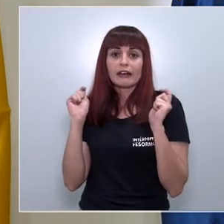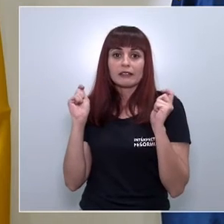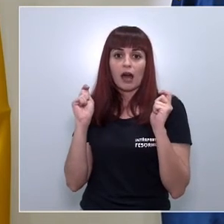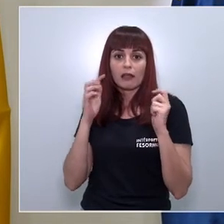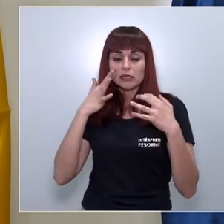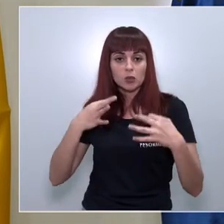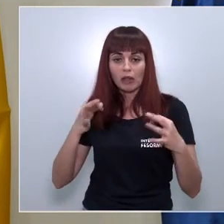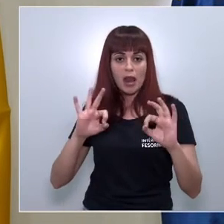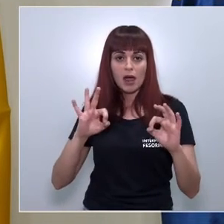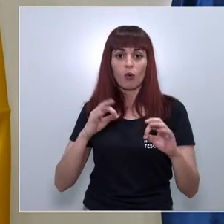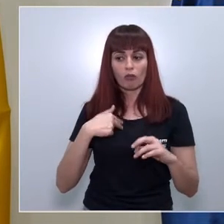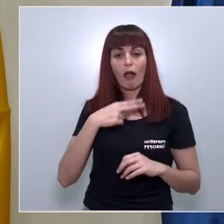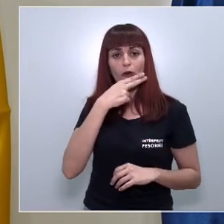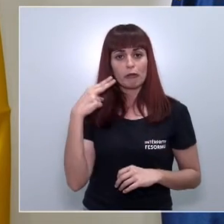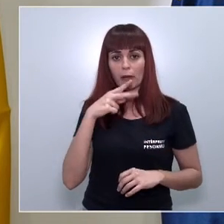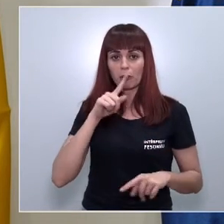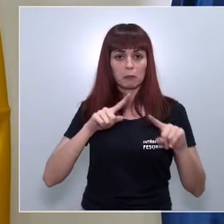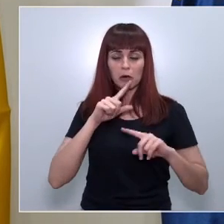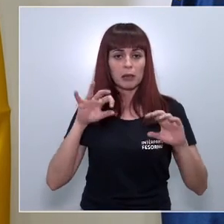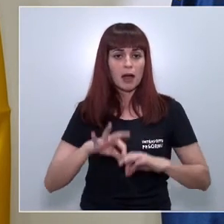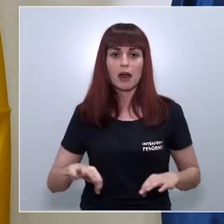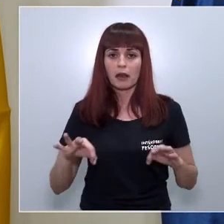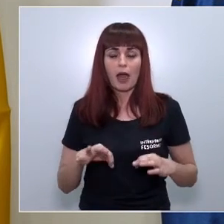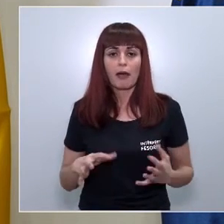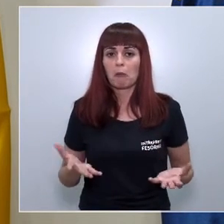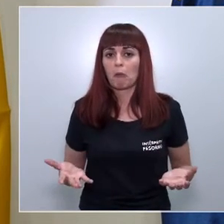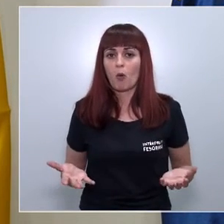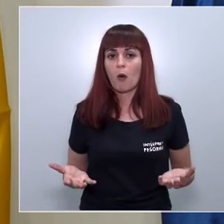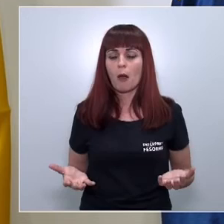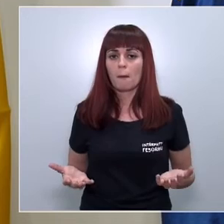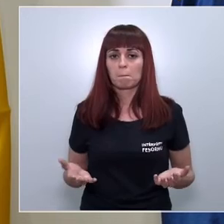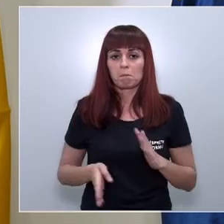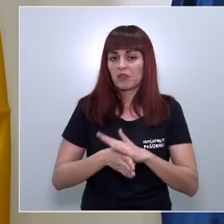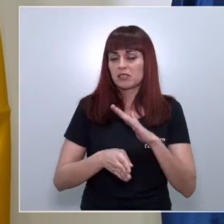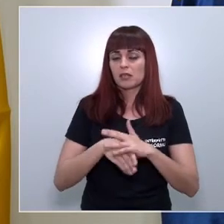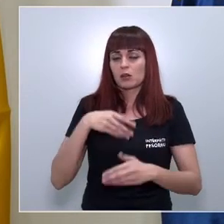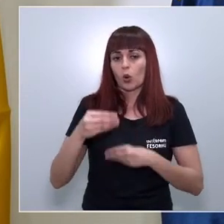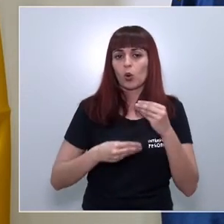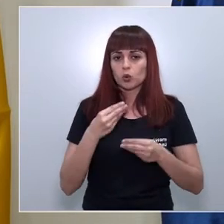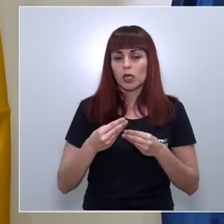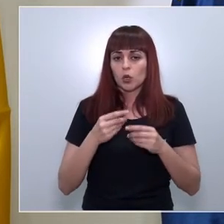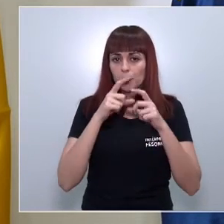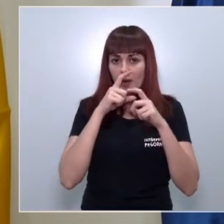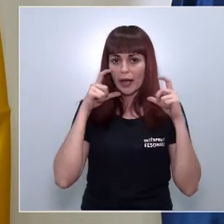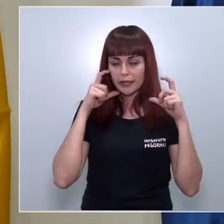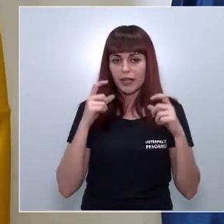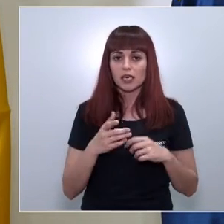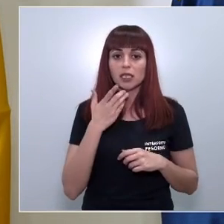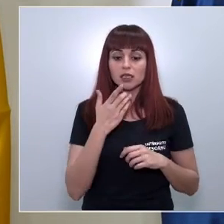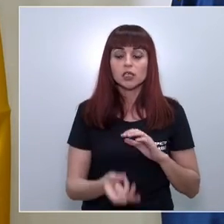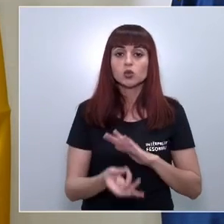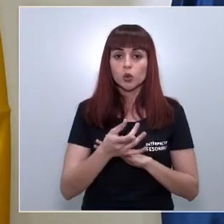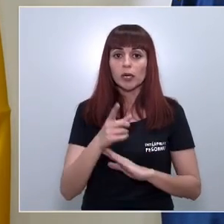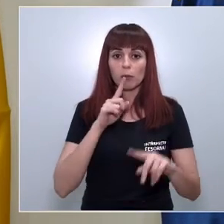confirmemos que no hay ningún problema pues vamos se seguirán utilizando el problema si apareciera cualquier problema entonces